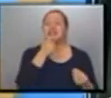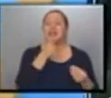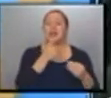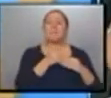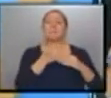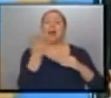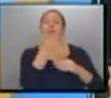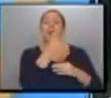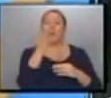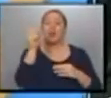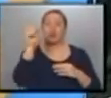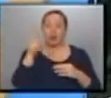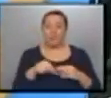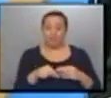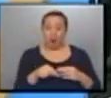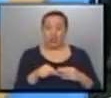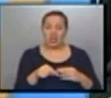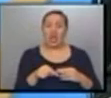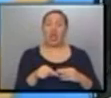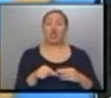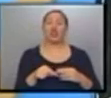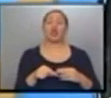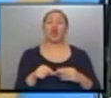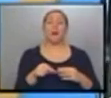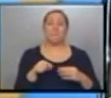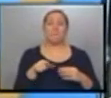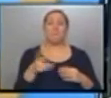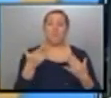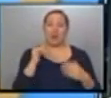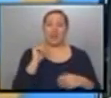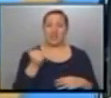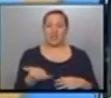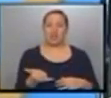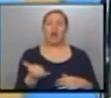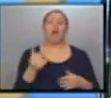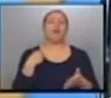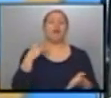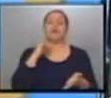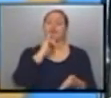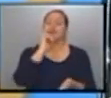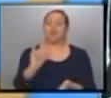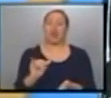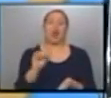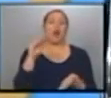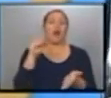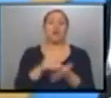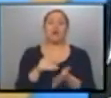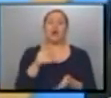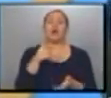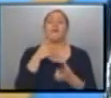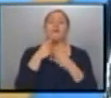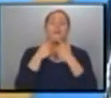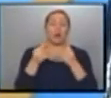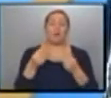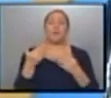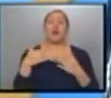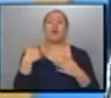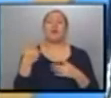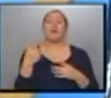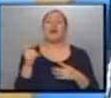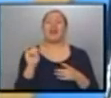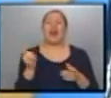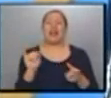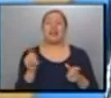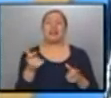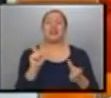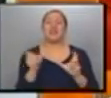400%, podés hacer eso. Dejar sentada una queja, pagar, porque después puede haber una refacturación